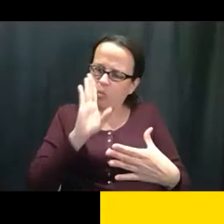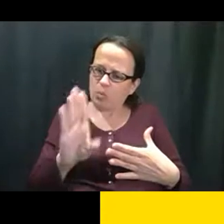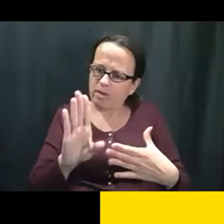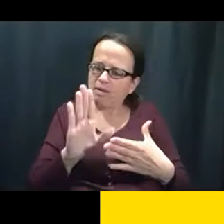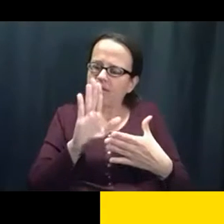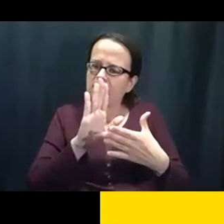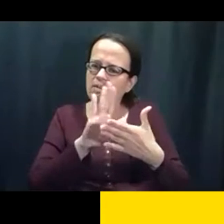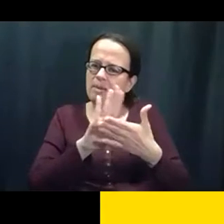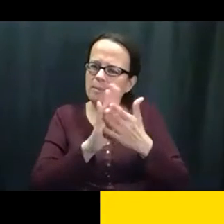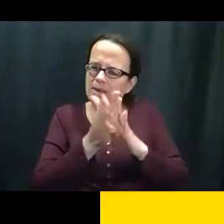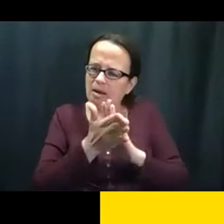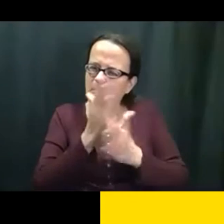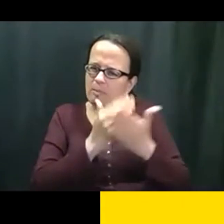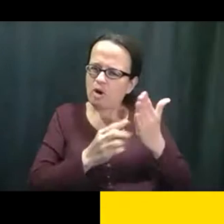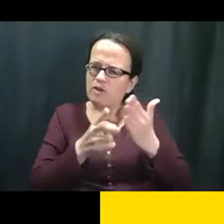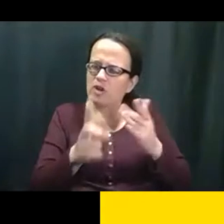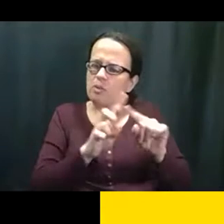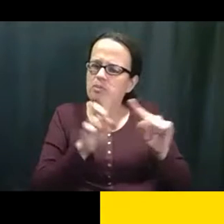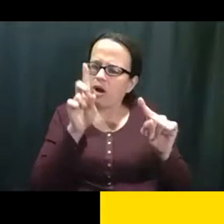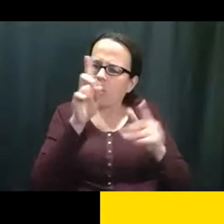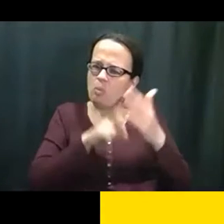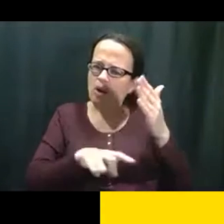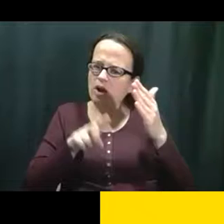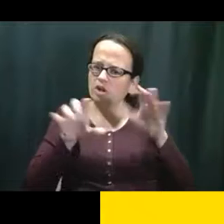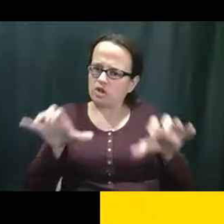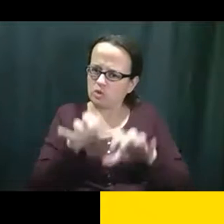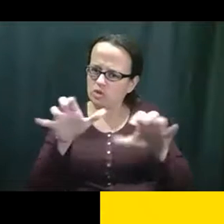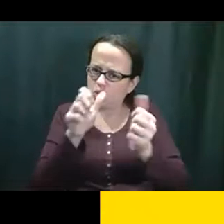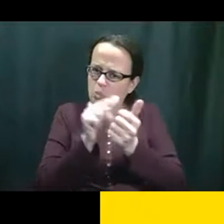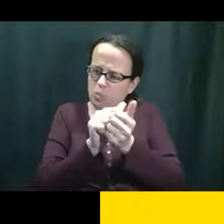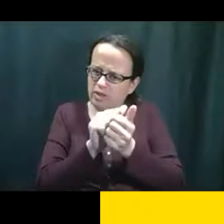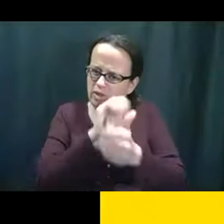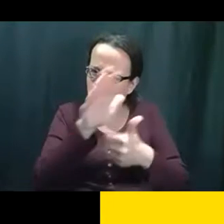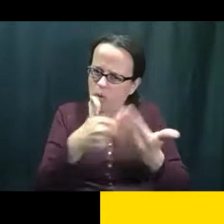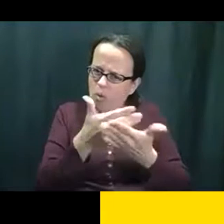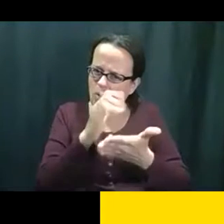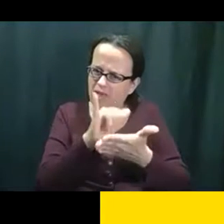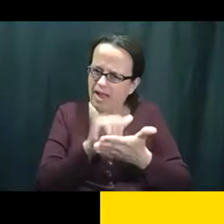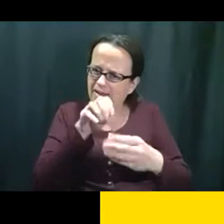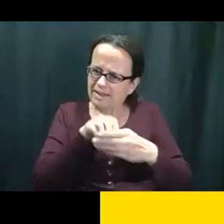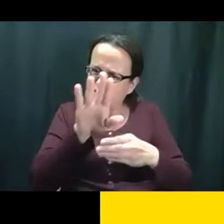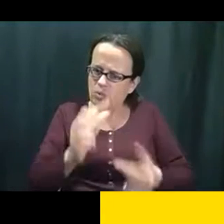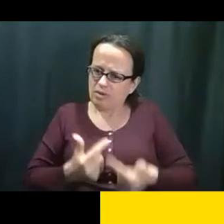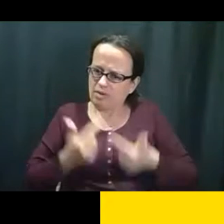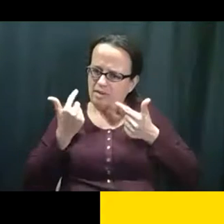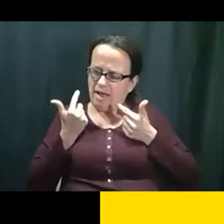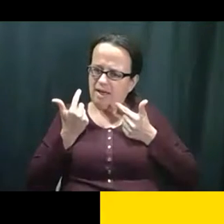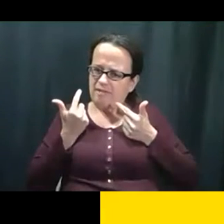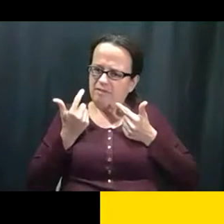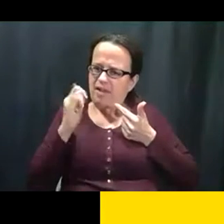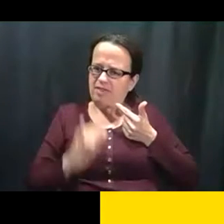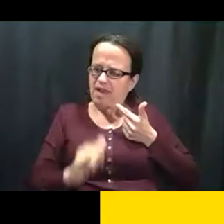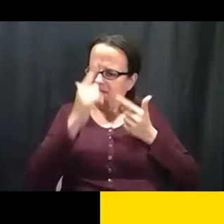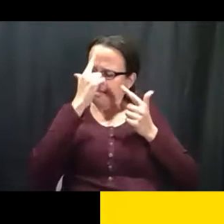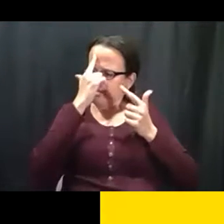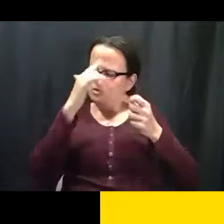Y, y eso siempre va a ser parte de, de, de uno. Pero lo que usted haga con, con esa cosa durante su vida.